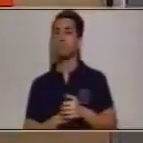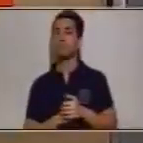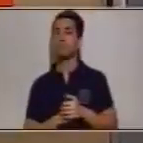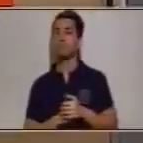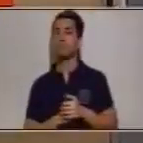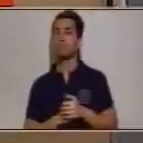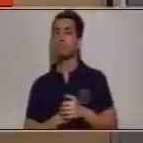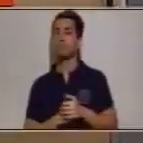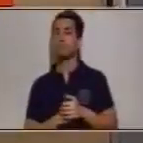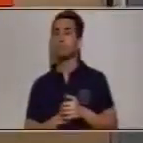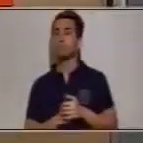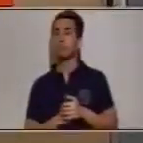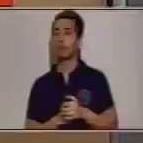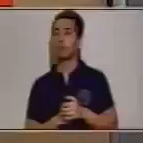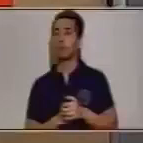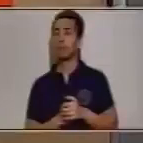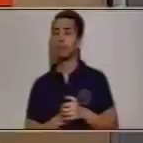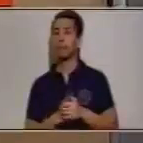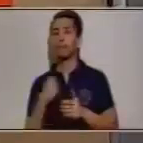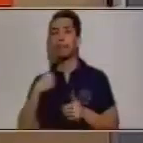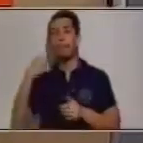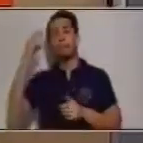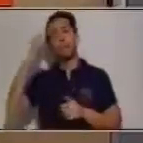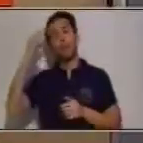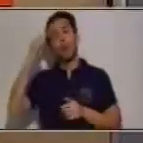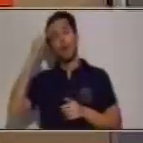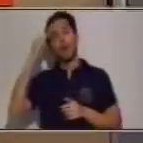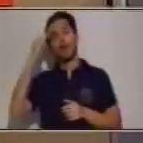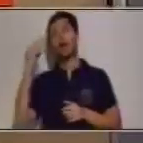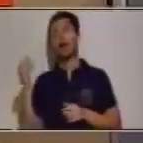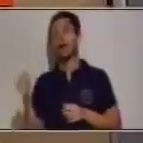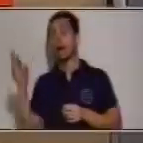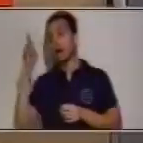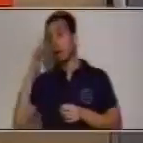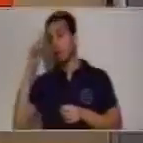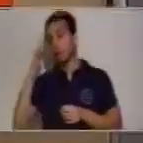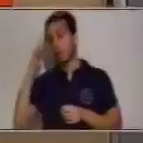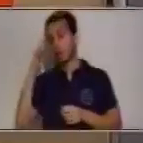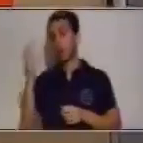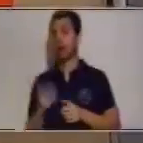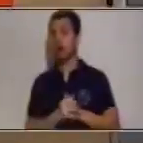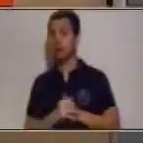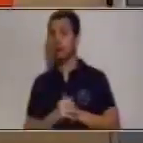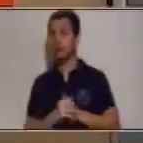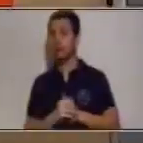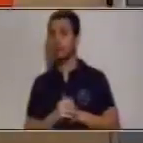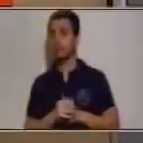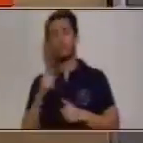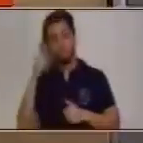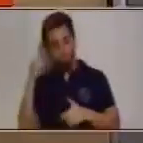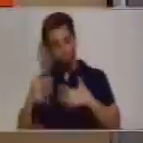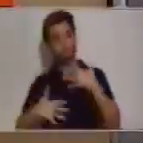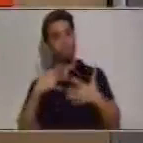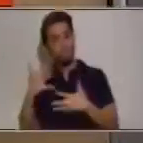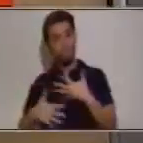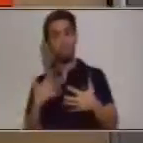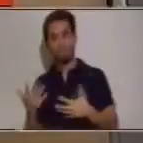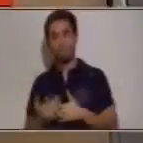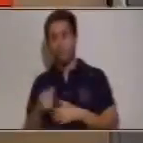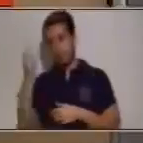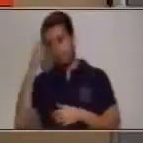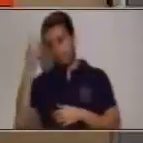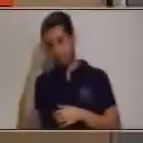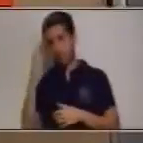Vamos a nuestra memoria y tenemos y recordar, tenemos que hacer el recordatorio y